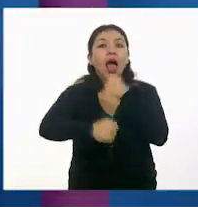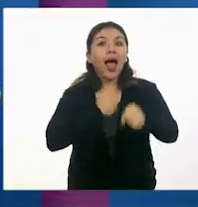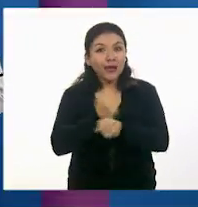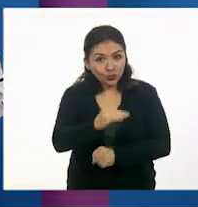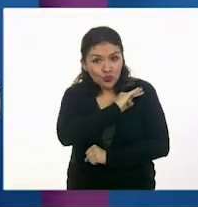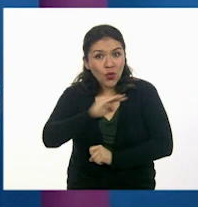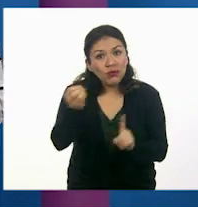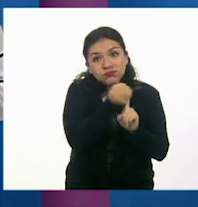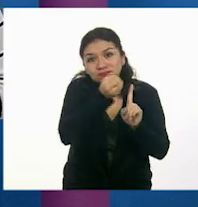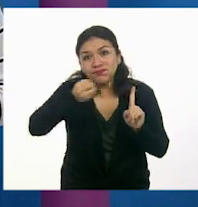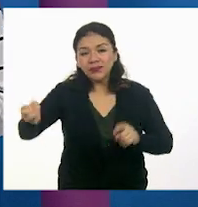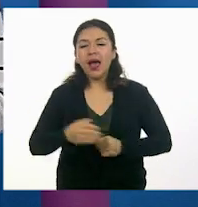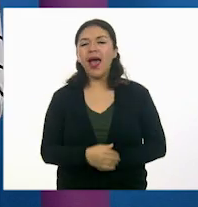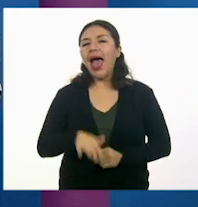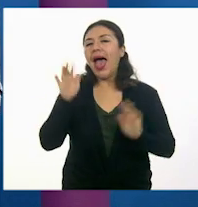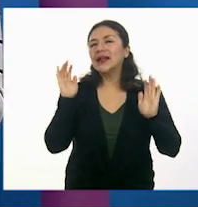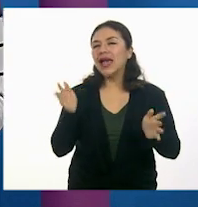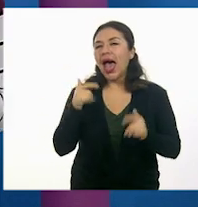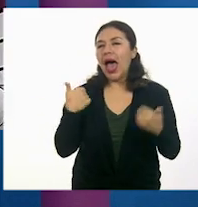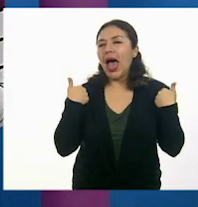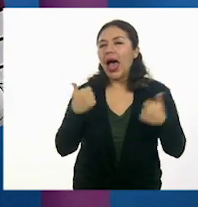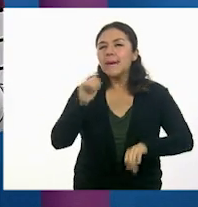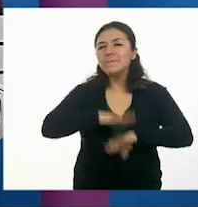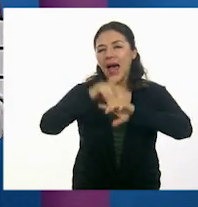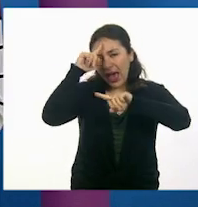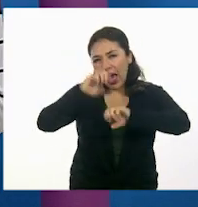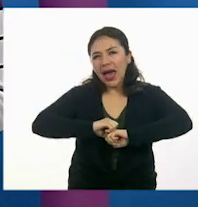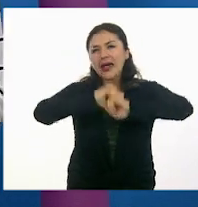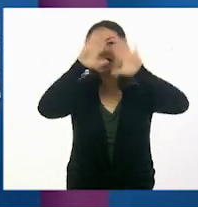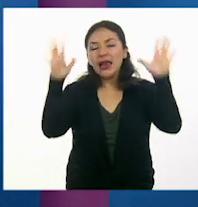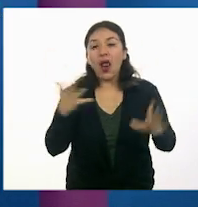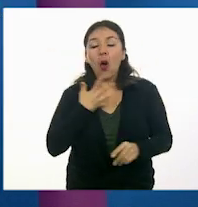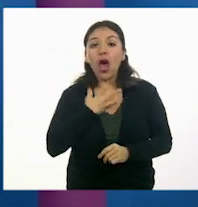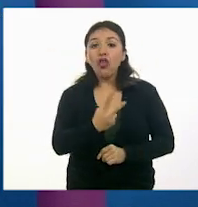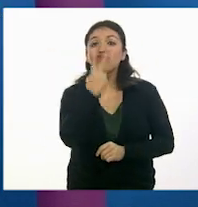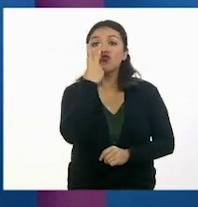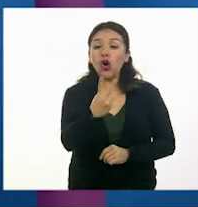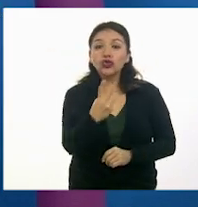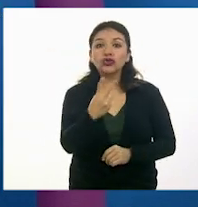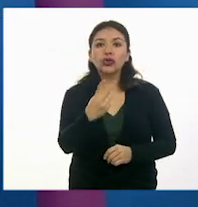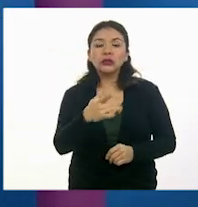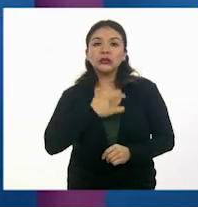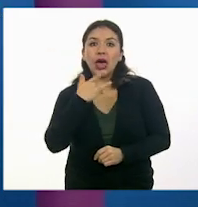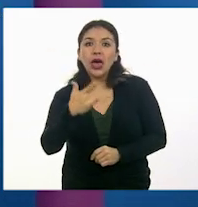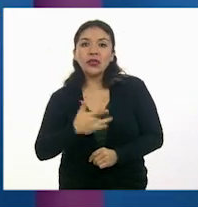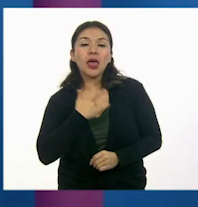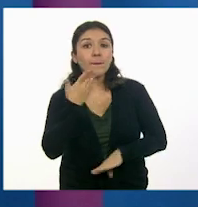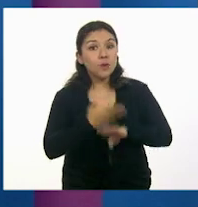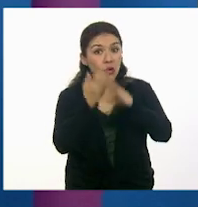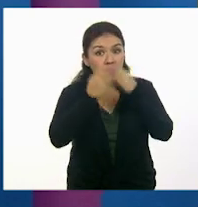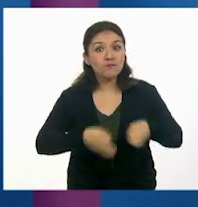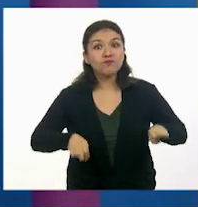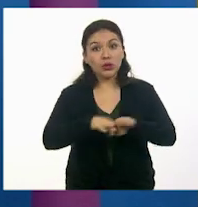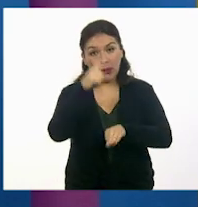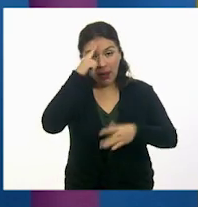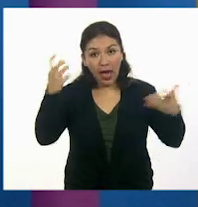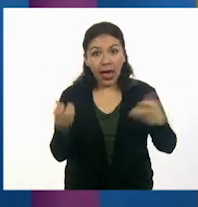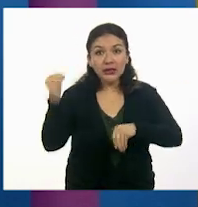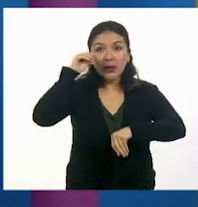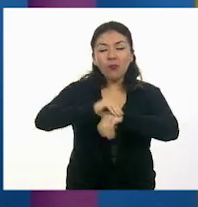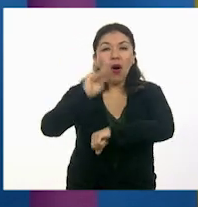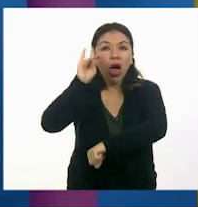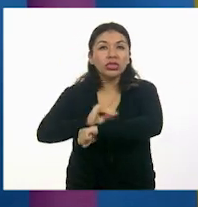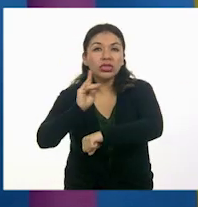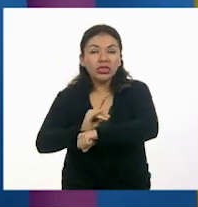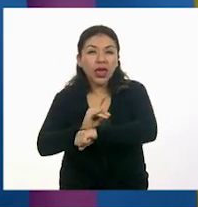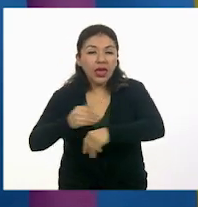Julio, ahora sí ya me quedó mucho más claro. Entonces, tenemos dos nociones que son muy importantes para que se logre la ficción